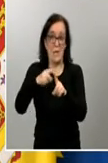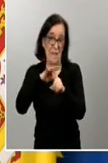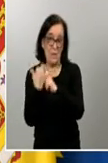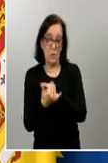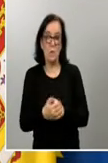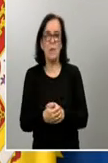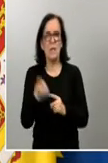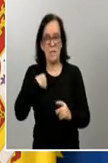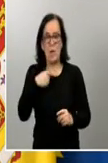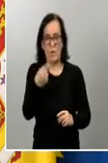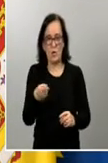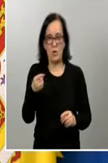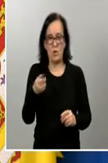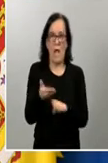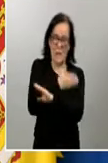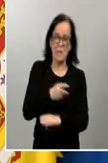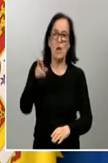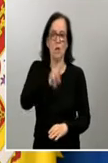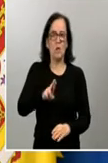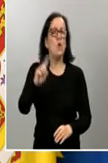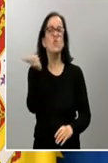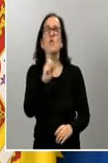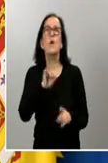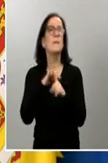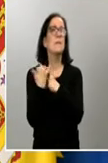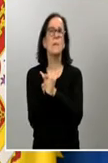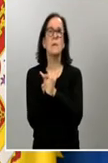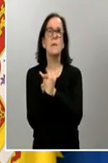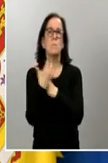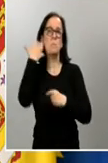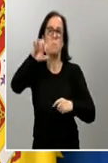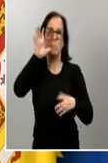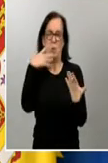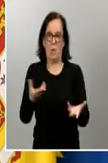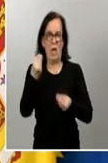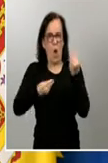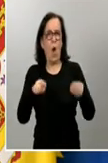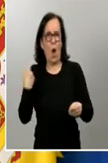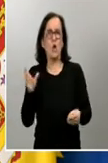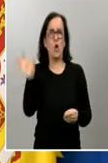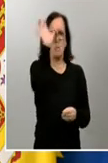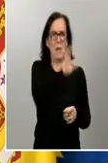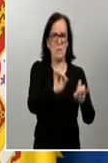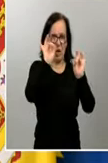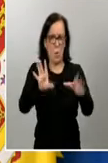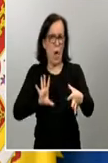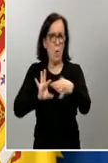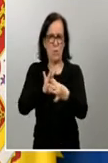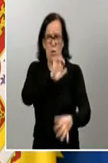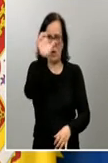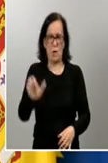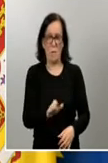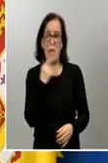situación. Lo he dicho antes y lo repito, no es una situación inédita. Se da en otros países de la Unión Europea.